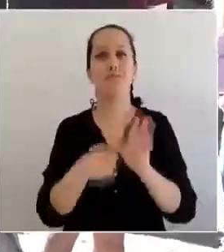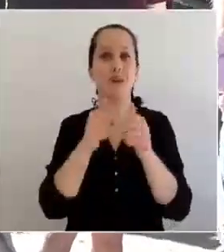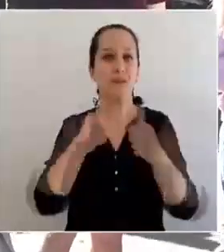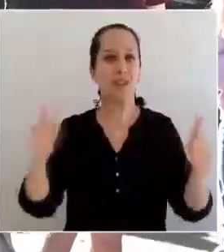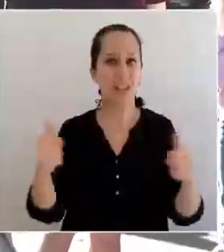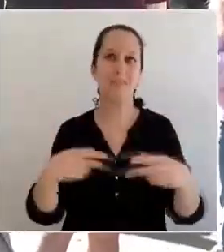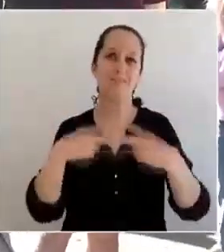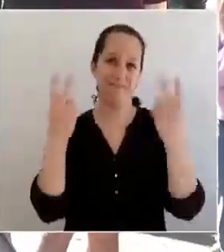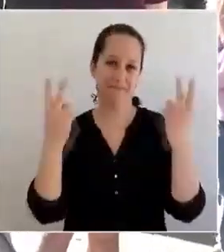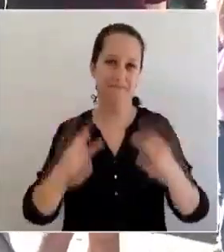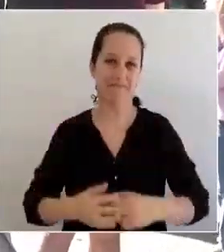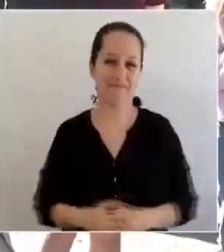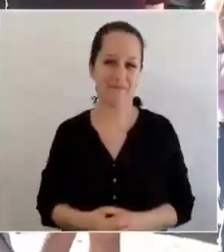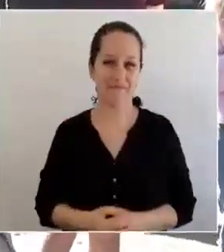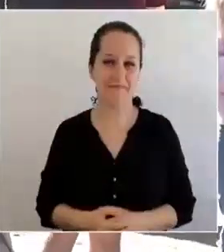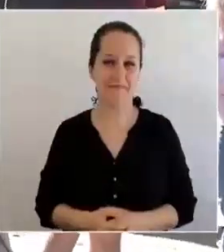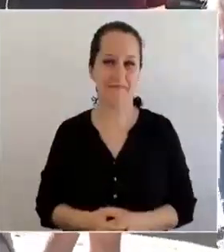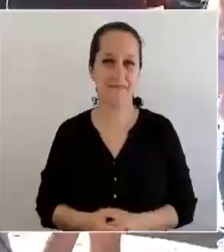autoridades.